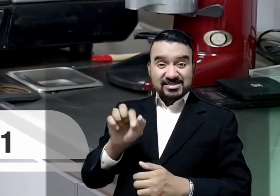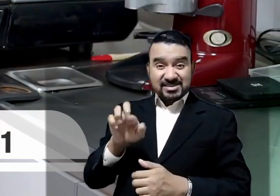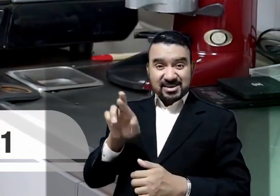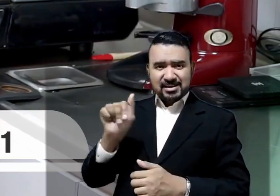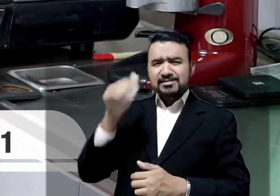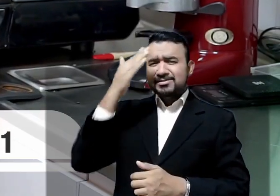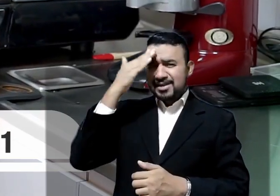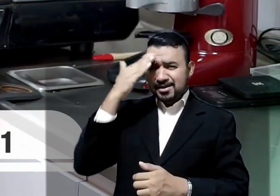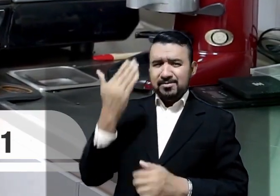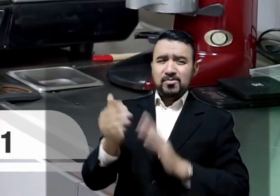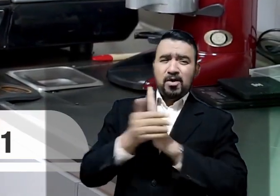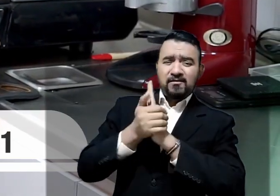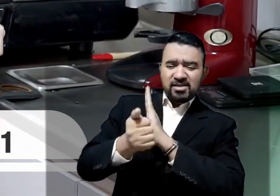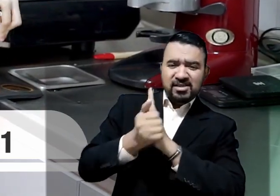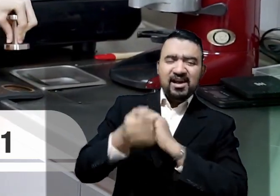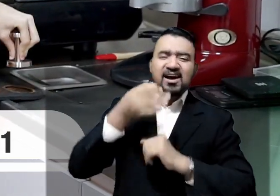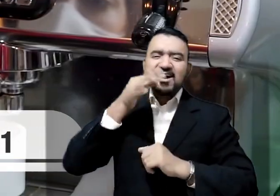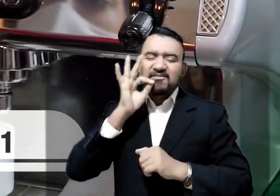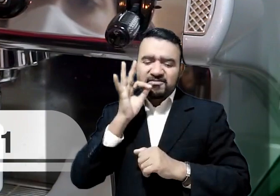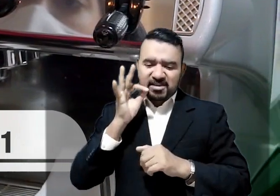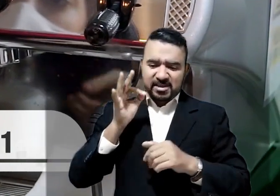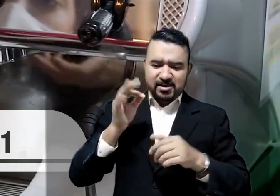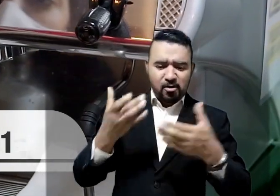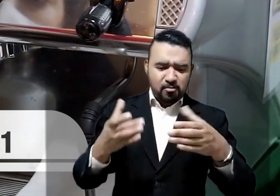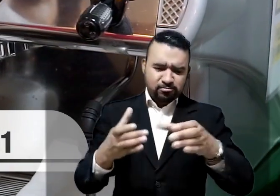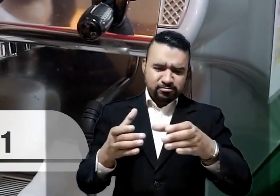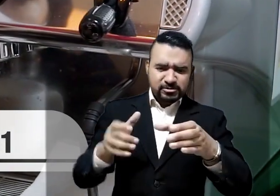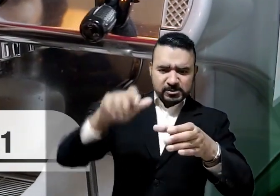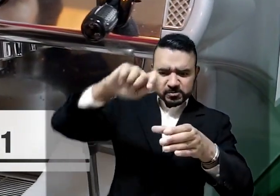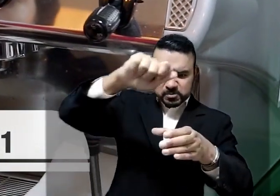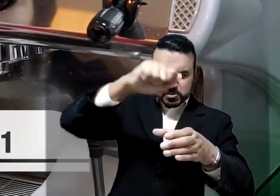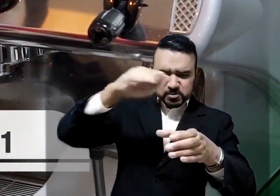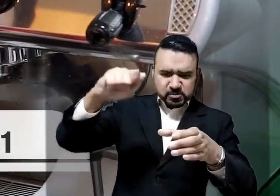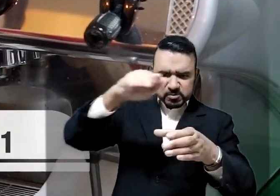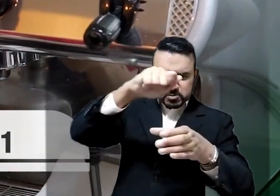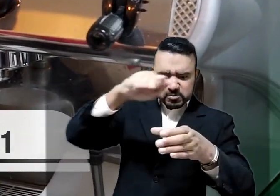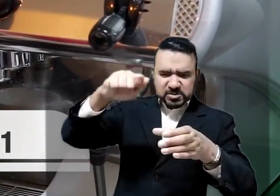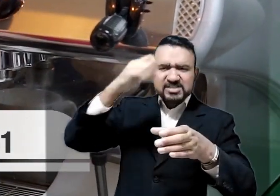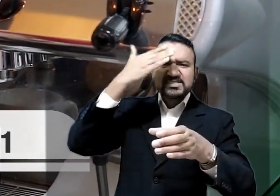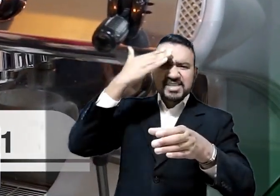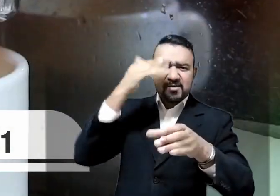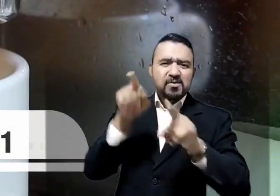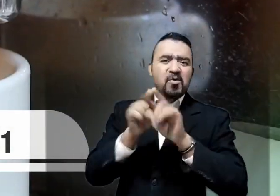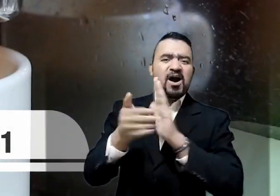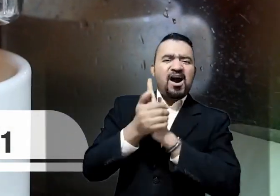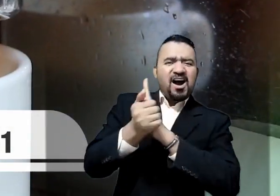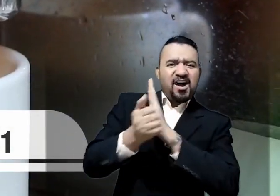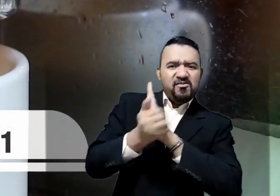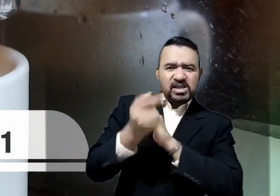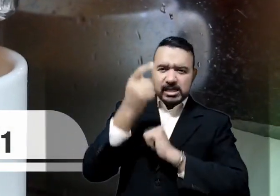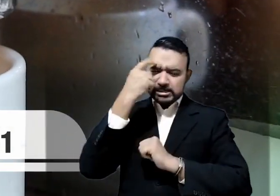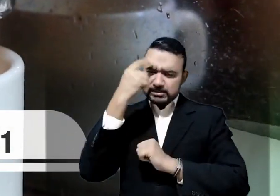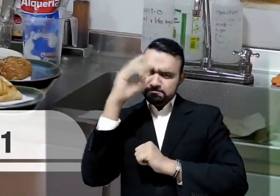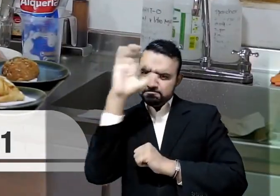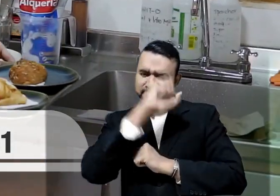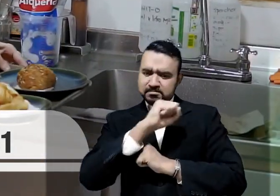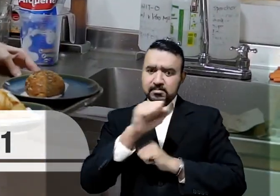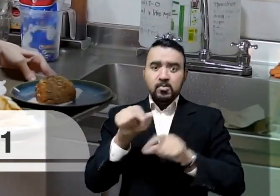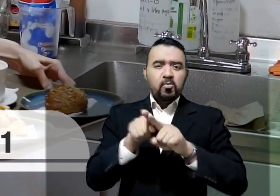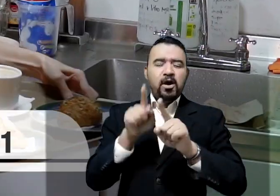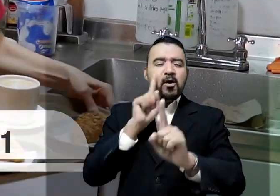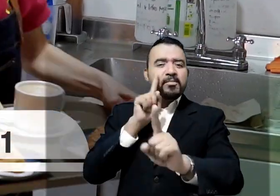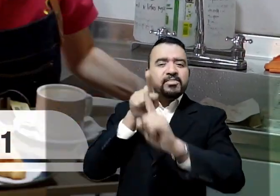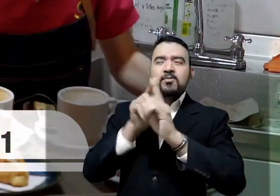barismo, Sara nos demuestra que el perfil de las personas, sus habilidades y sus destrezas son aquellas características que nos